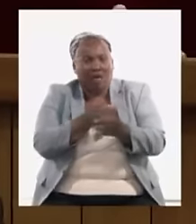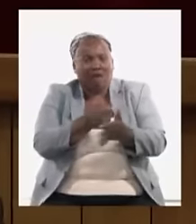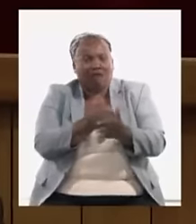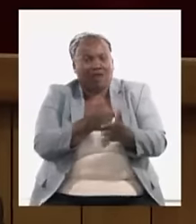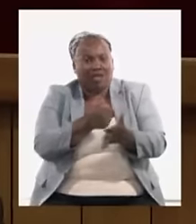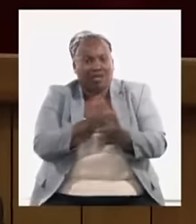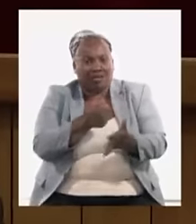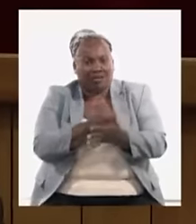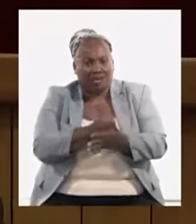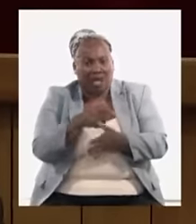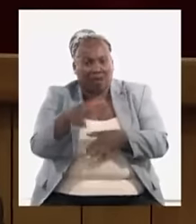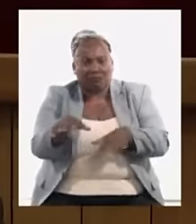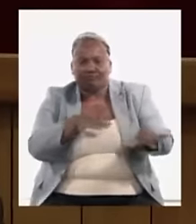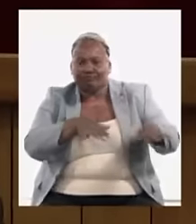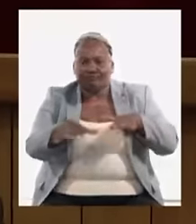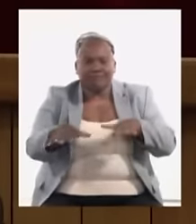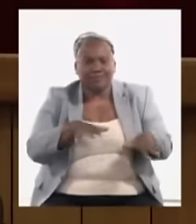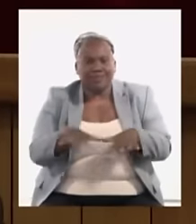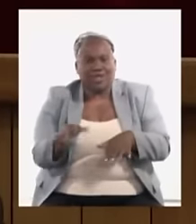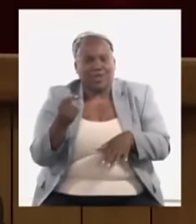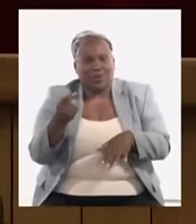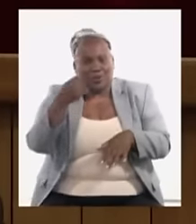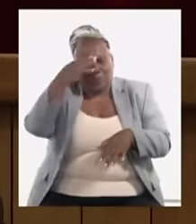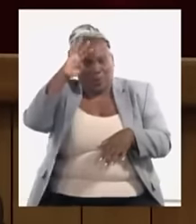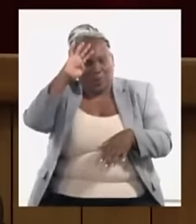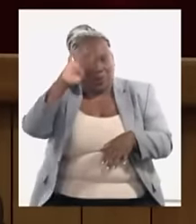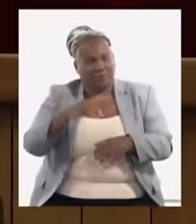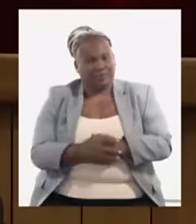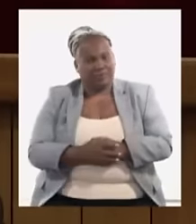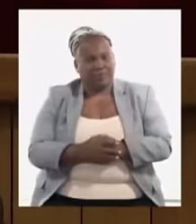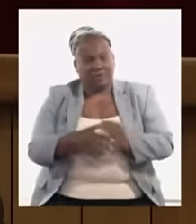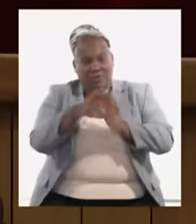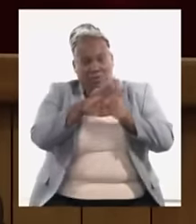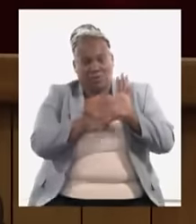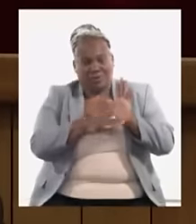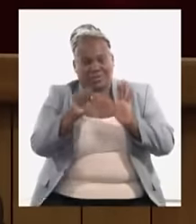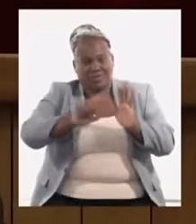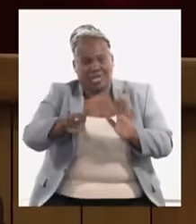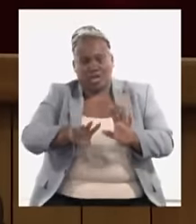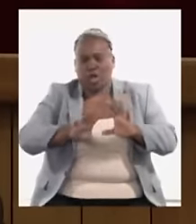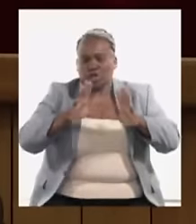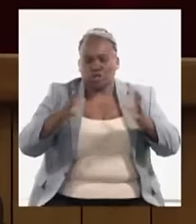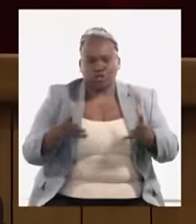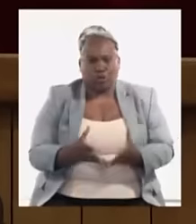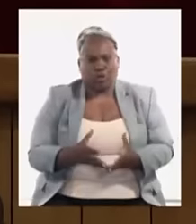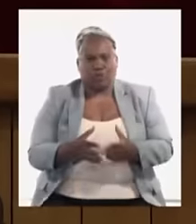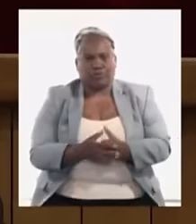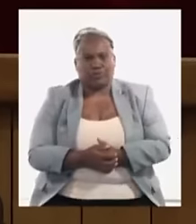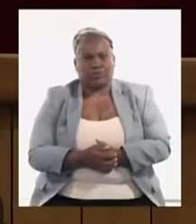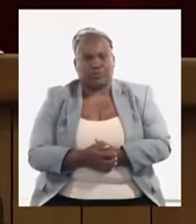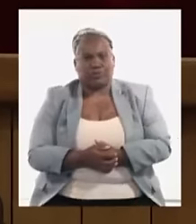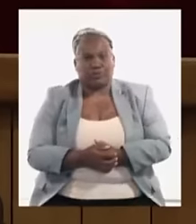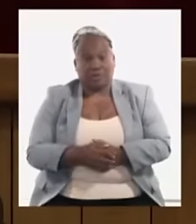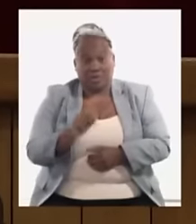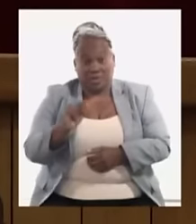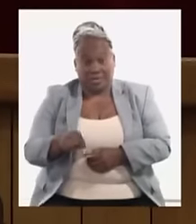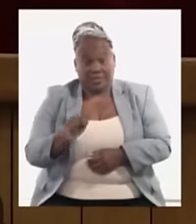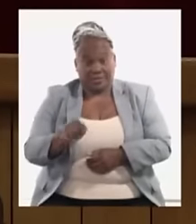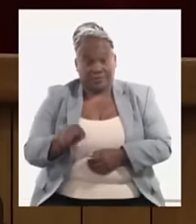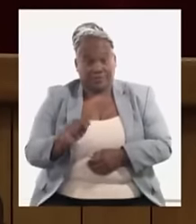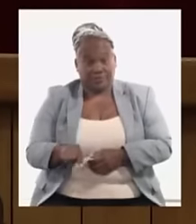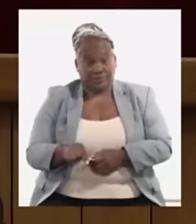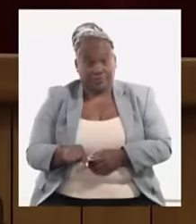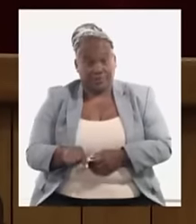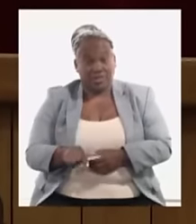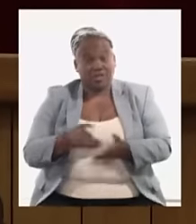y dinamizar la economía del país y todos los programas sociales y es una cuestión que nosotros iremos